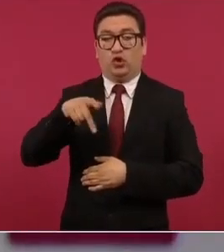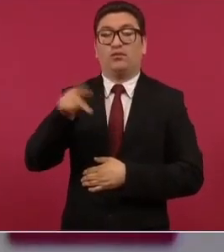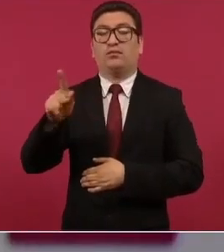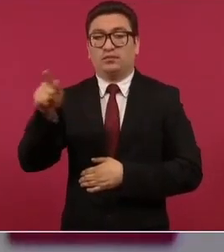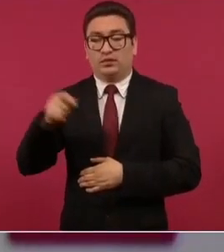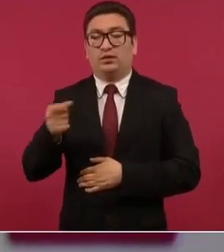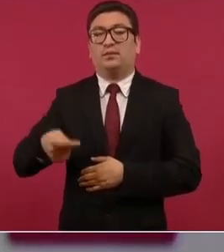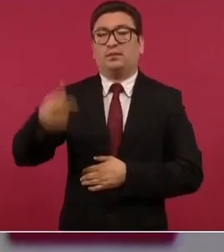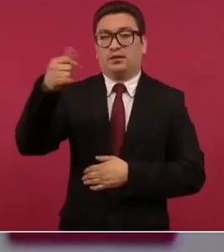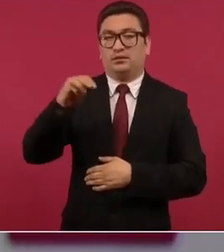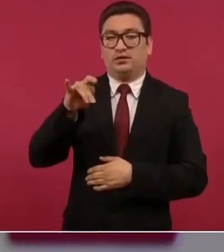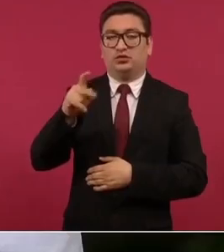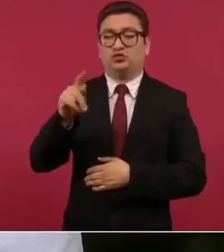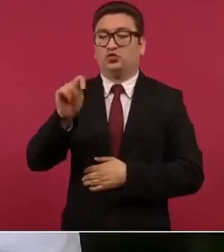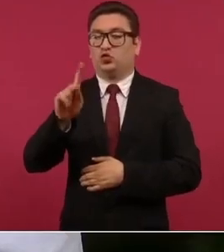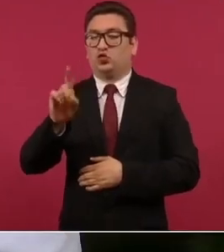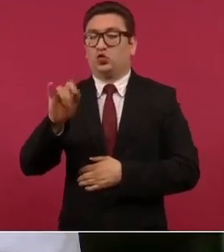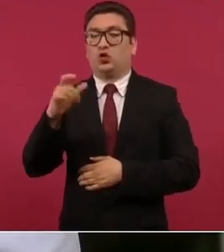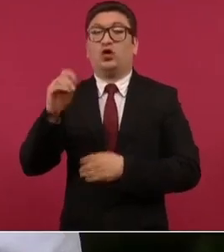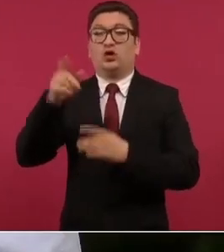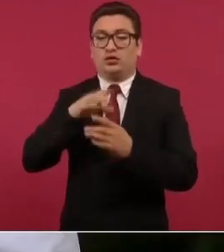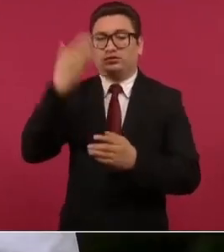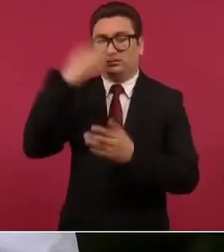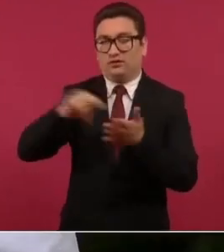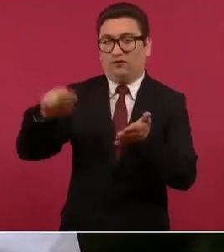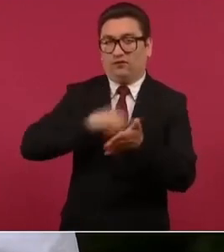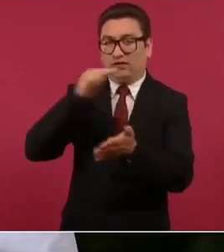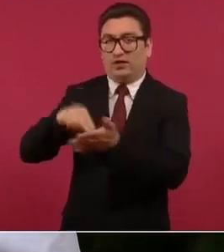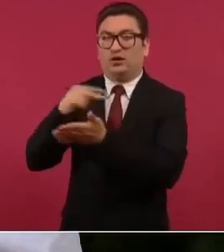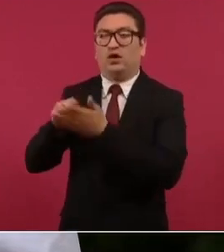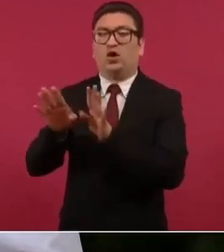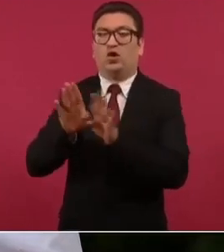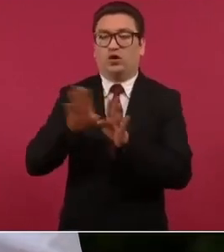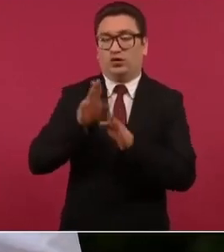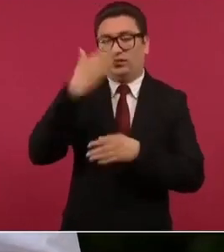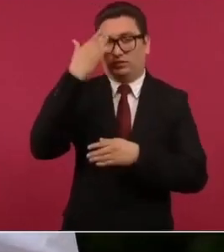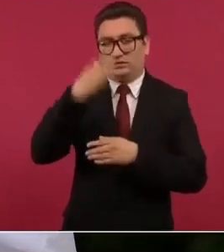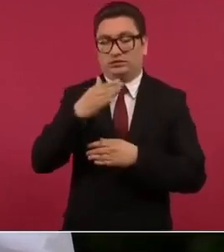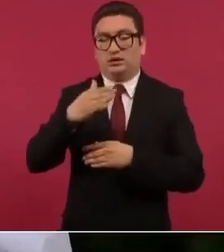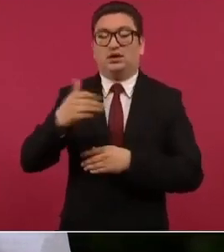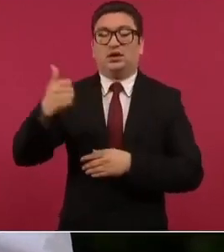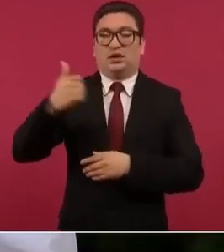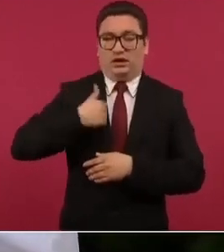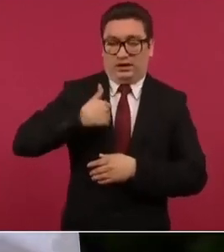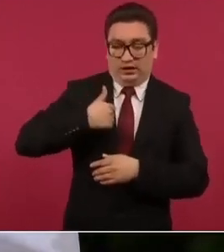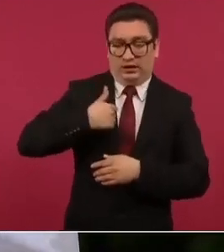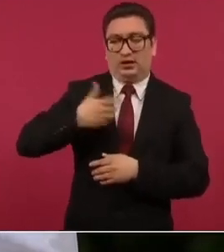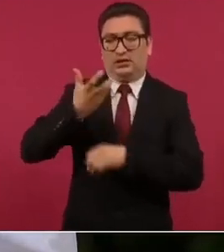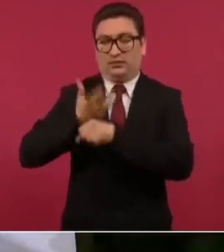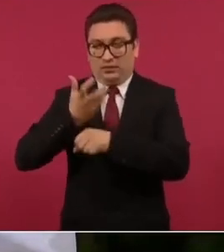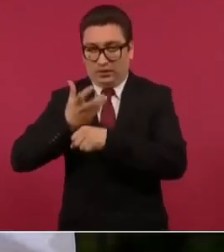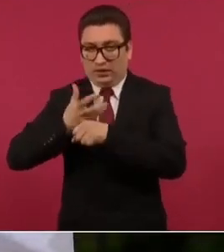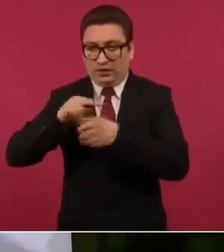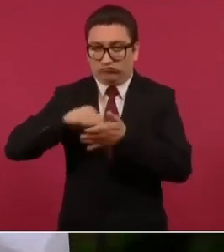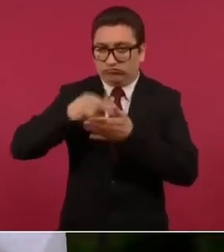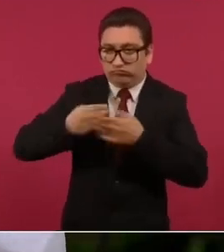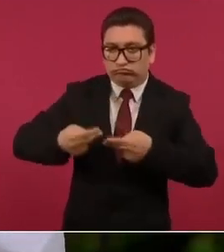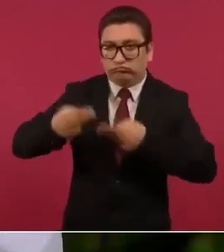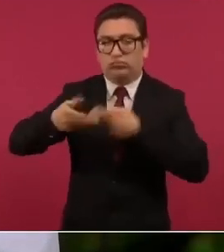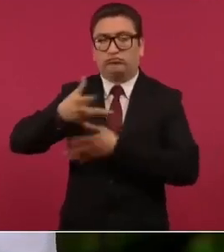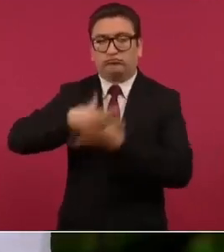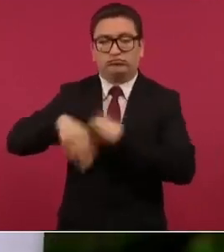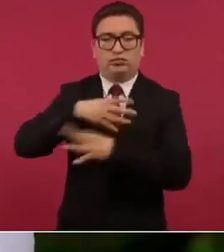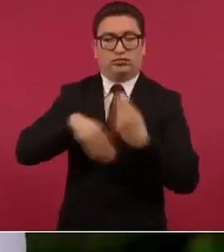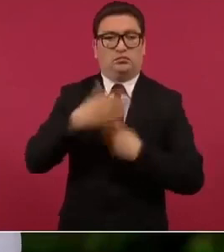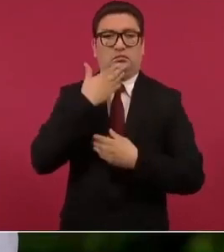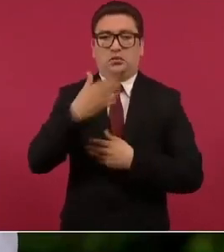primer ministro Trudeau el tratado comercial con Estados Unidos y Canadá sigue